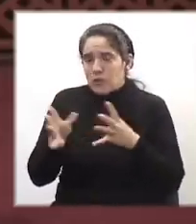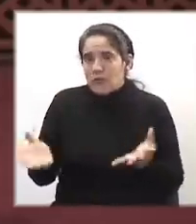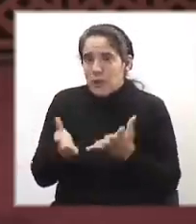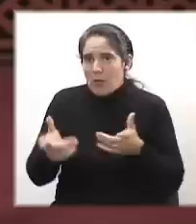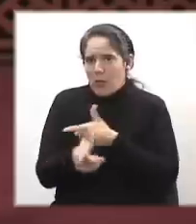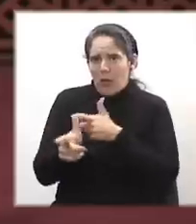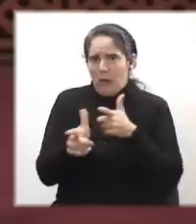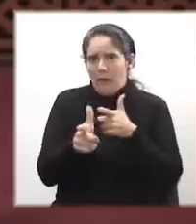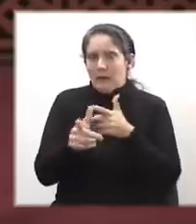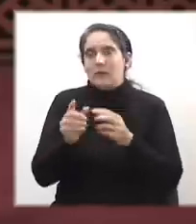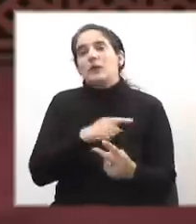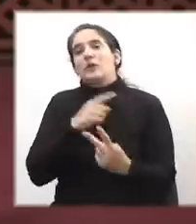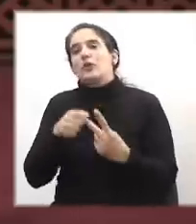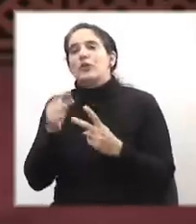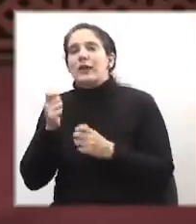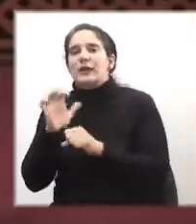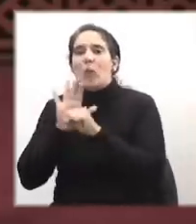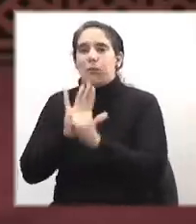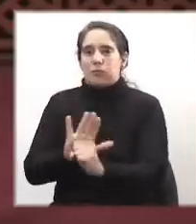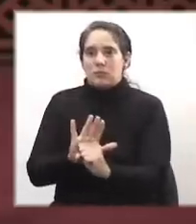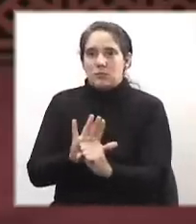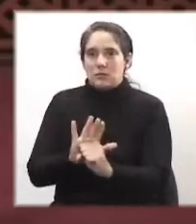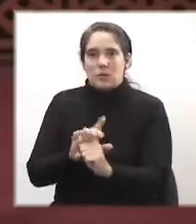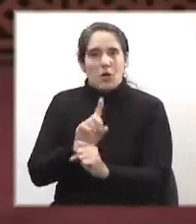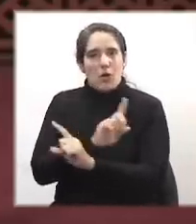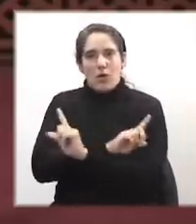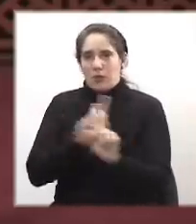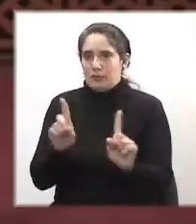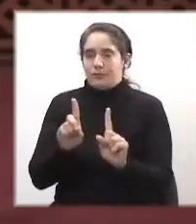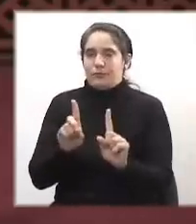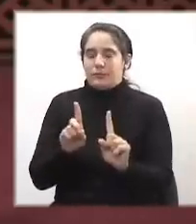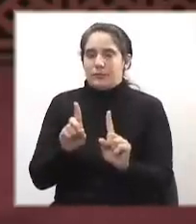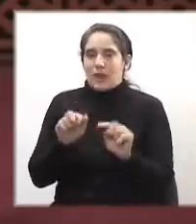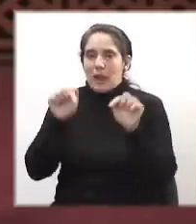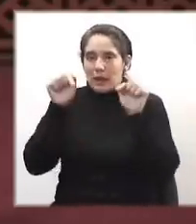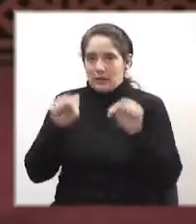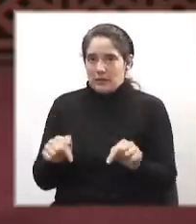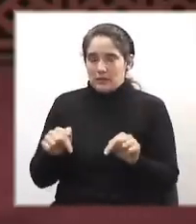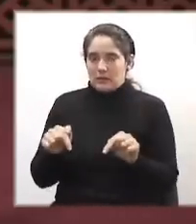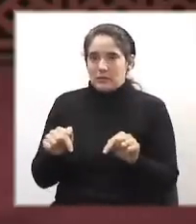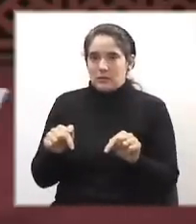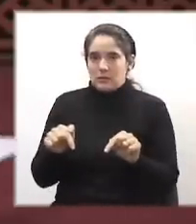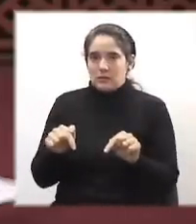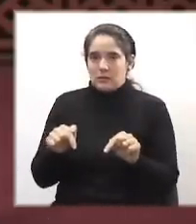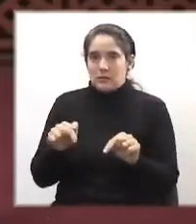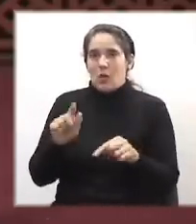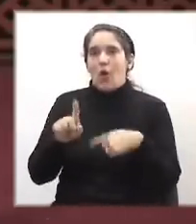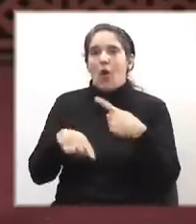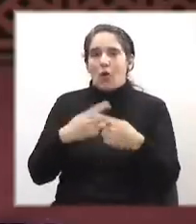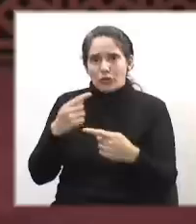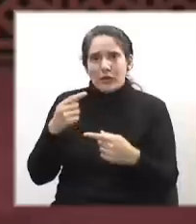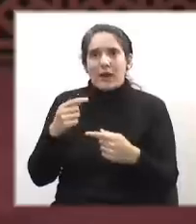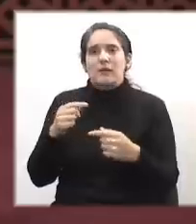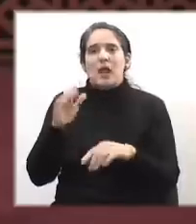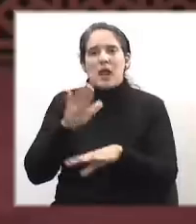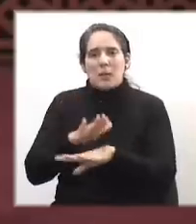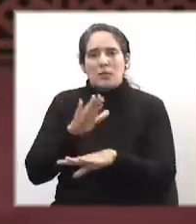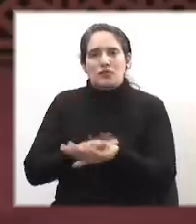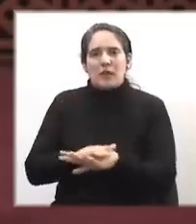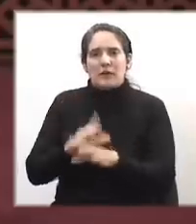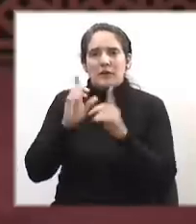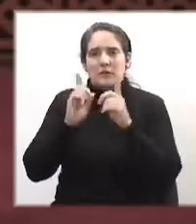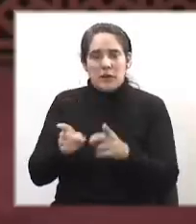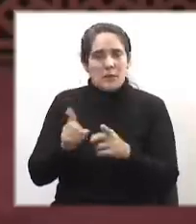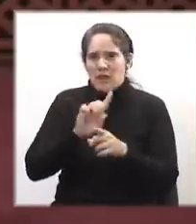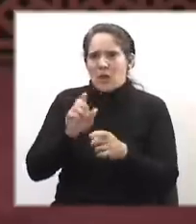y quienes la reprimieron por otro. No. Acá hubo otros actores que no pueden